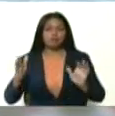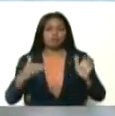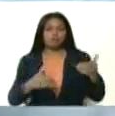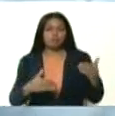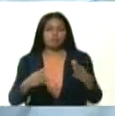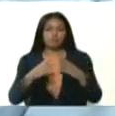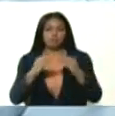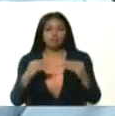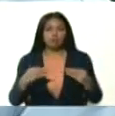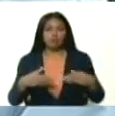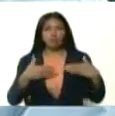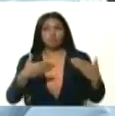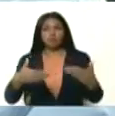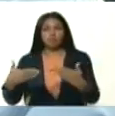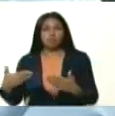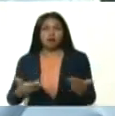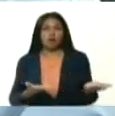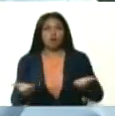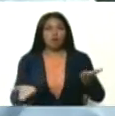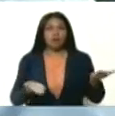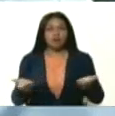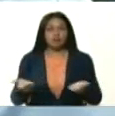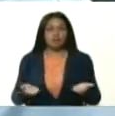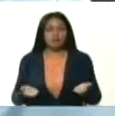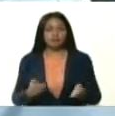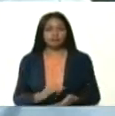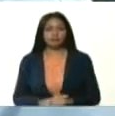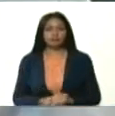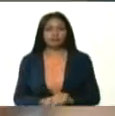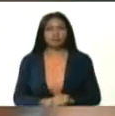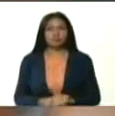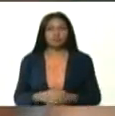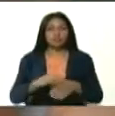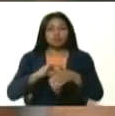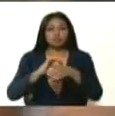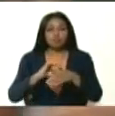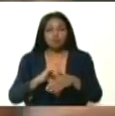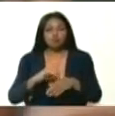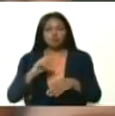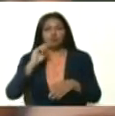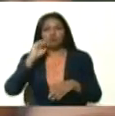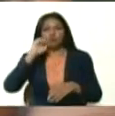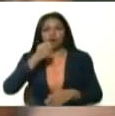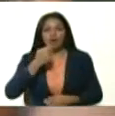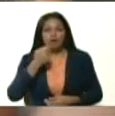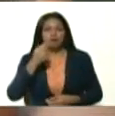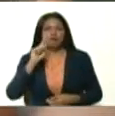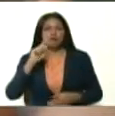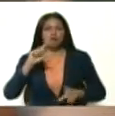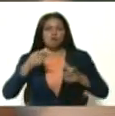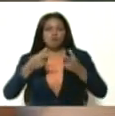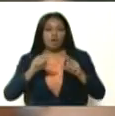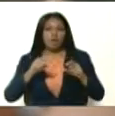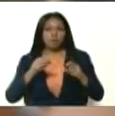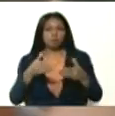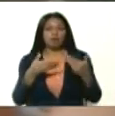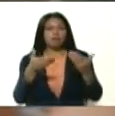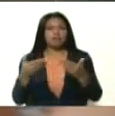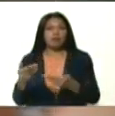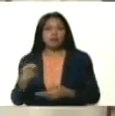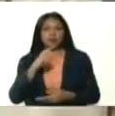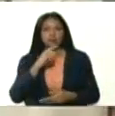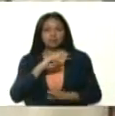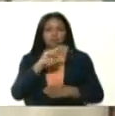cabo todo lo que es el encadenamiento logístico, no solamente la proteína animal, sino también los rubros secos, determinamos tres niveles. El nivel